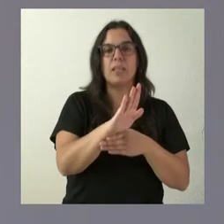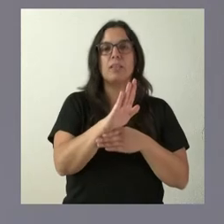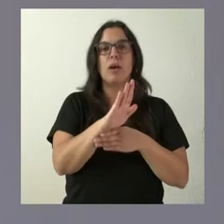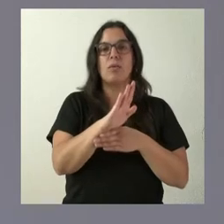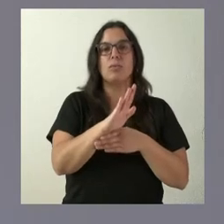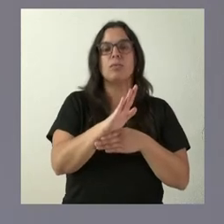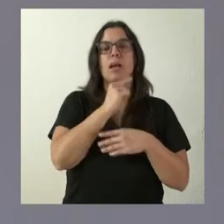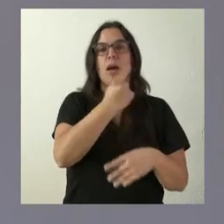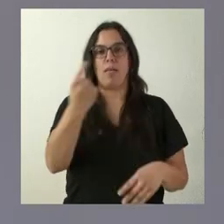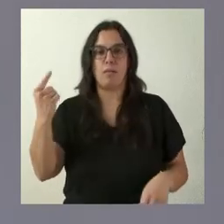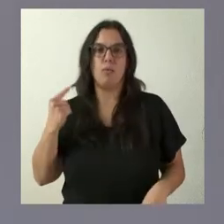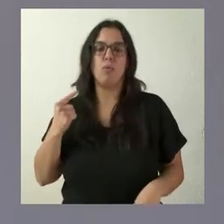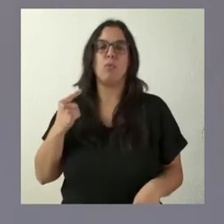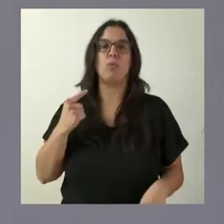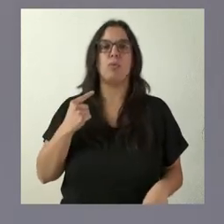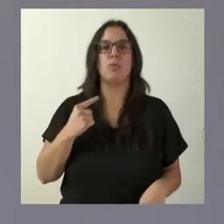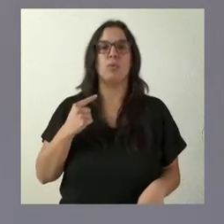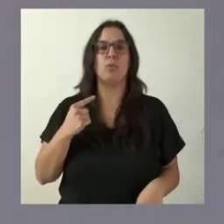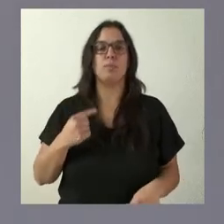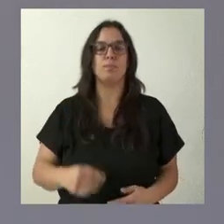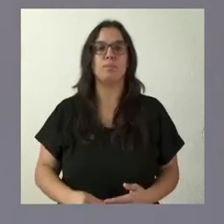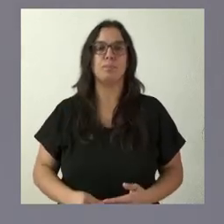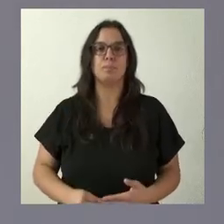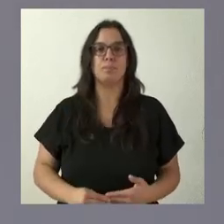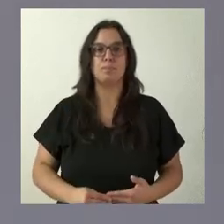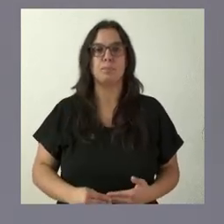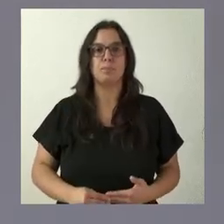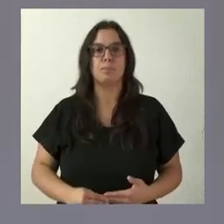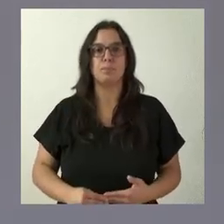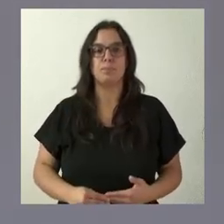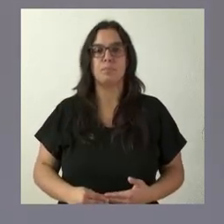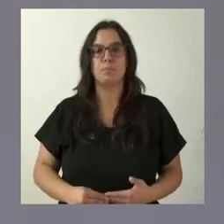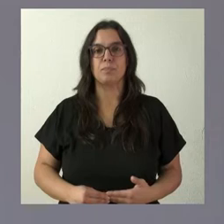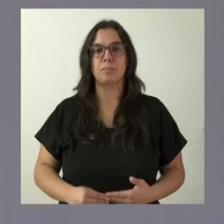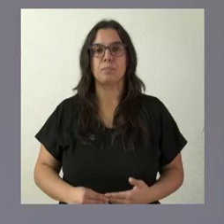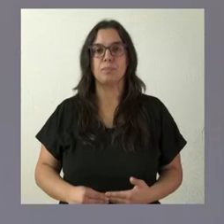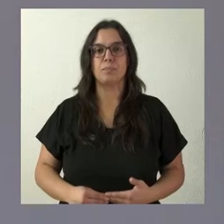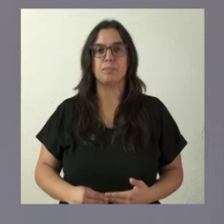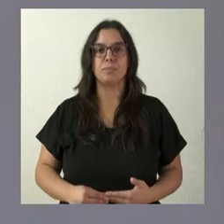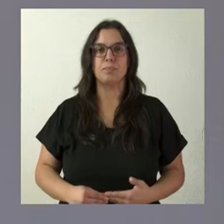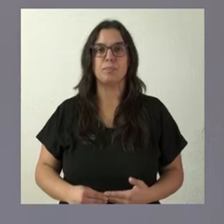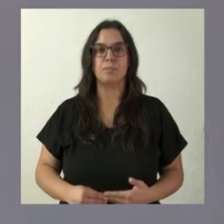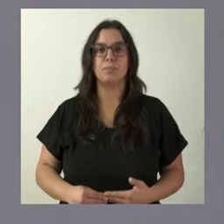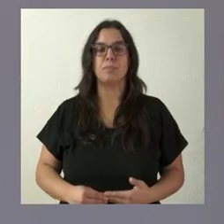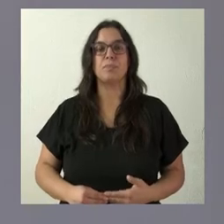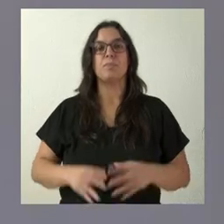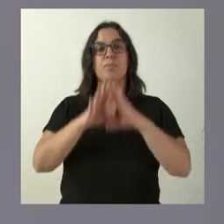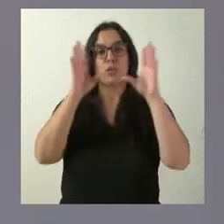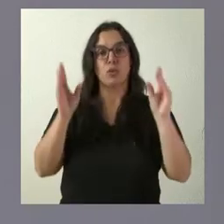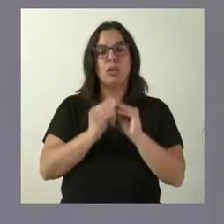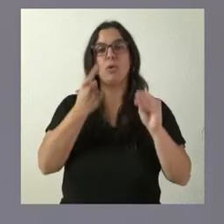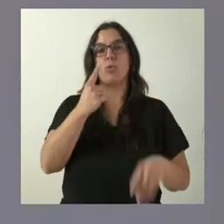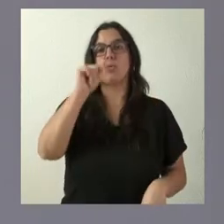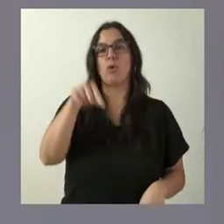de cada una de las organizaciones sindicales que son beneficiarias de esta subvención. El total, casi 1